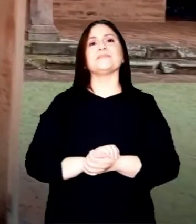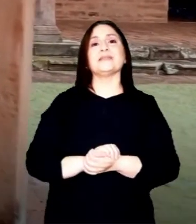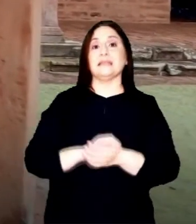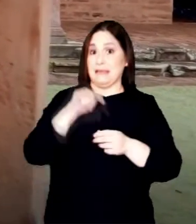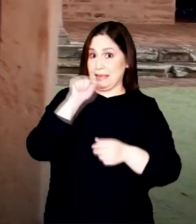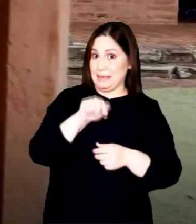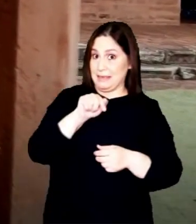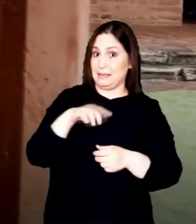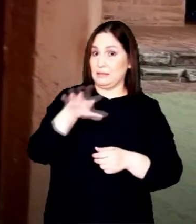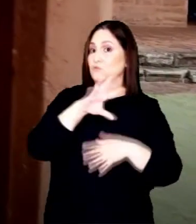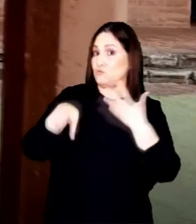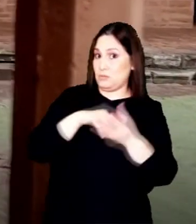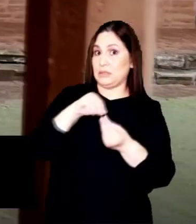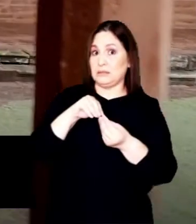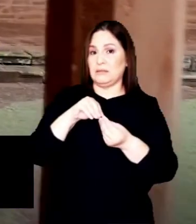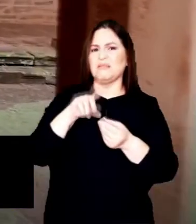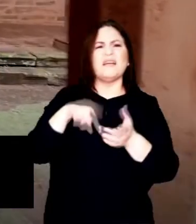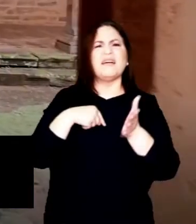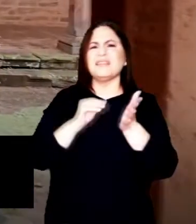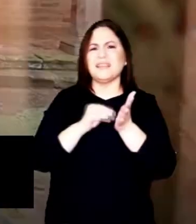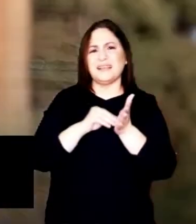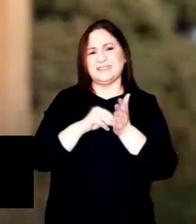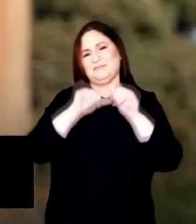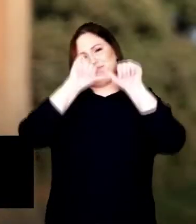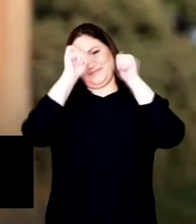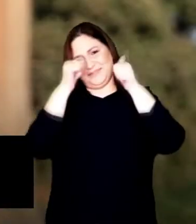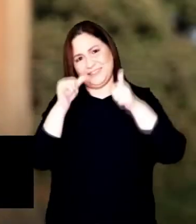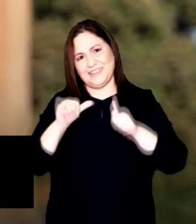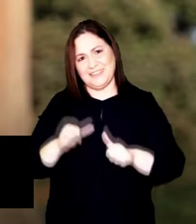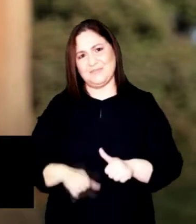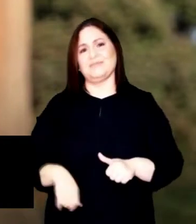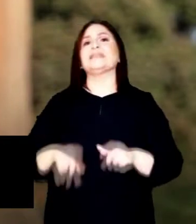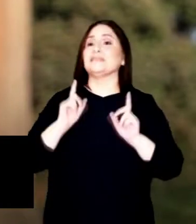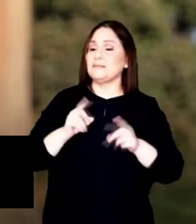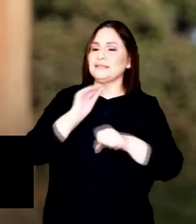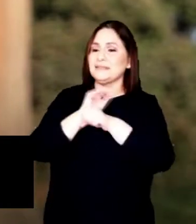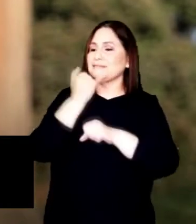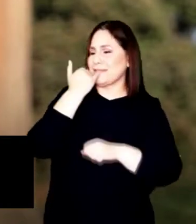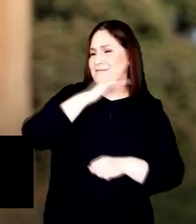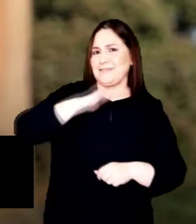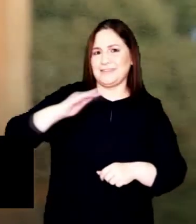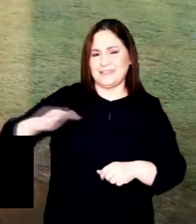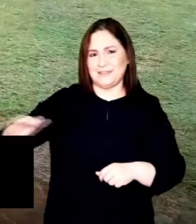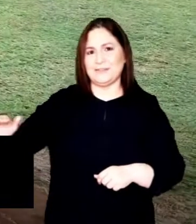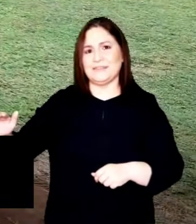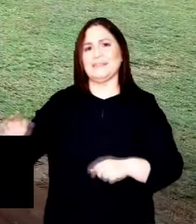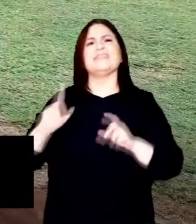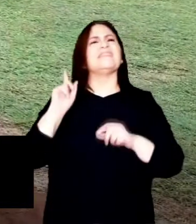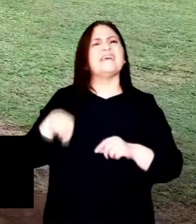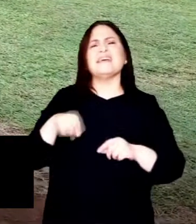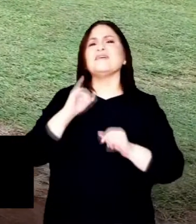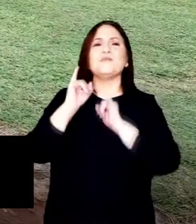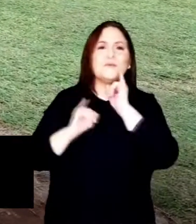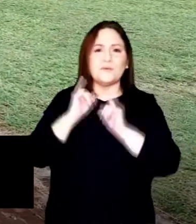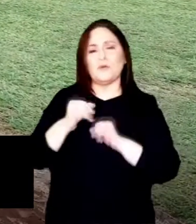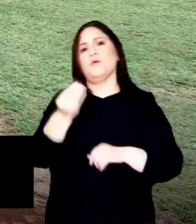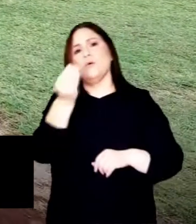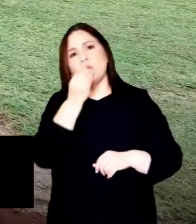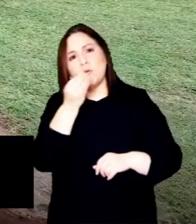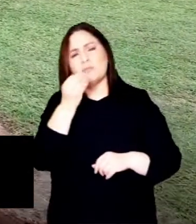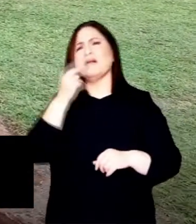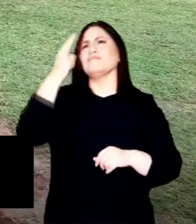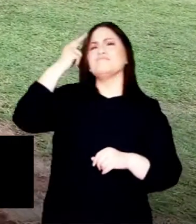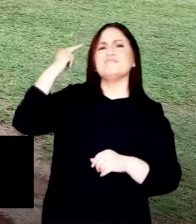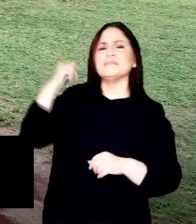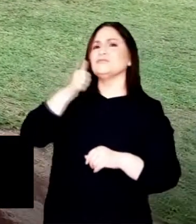guaraní de San Cosme y San Damián. soy de la comunidad, pero yo soy de la artesanía. Yo soy de la comunidad, pero